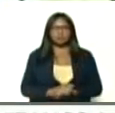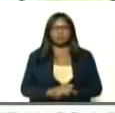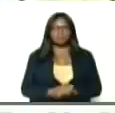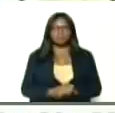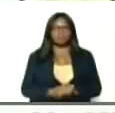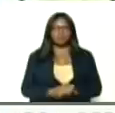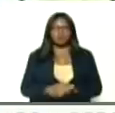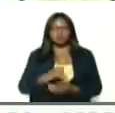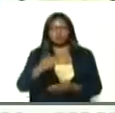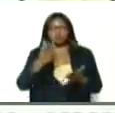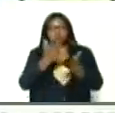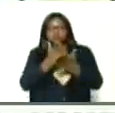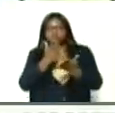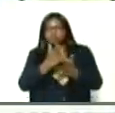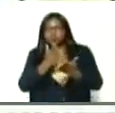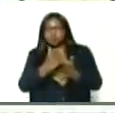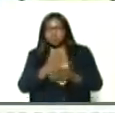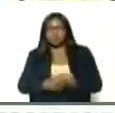como siempre,